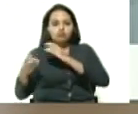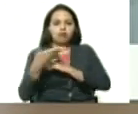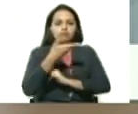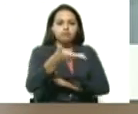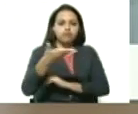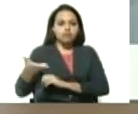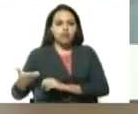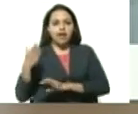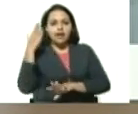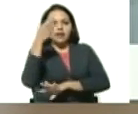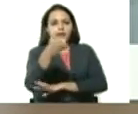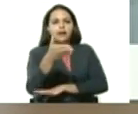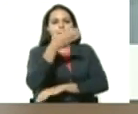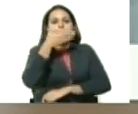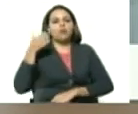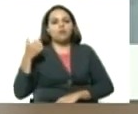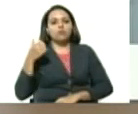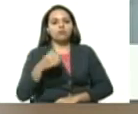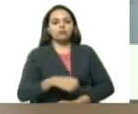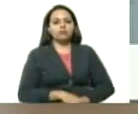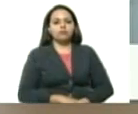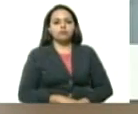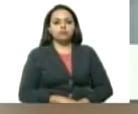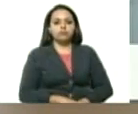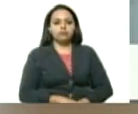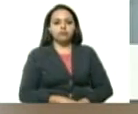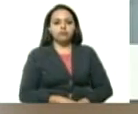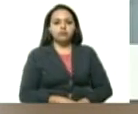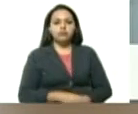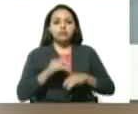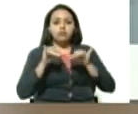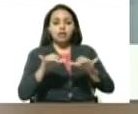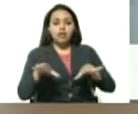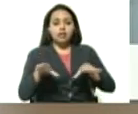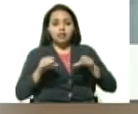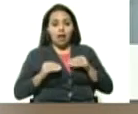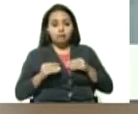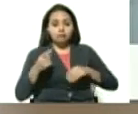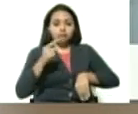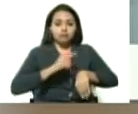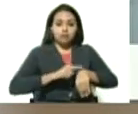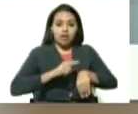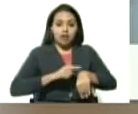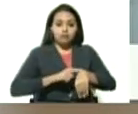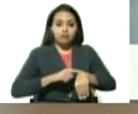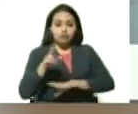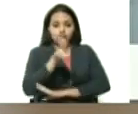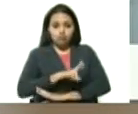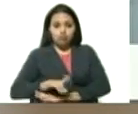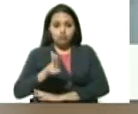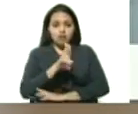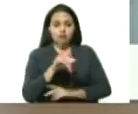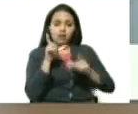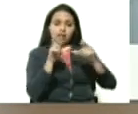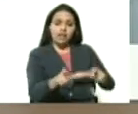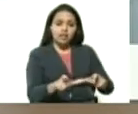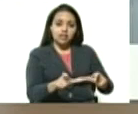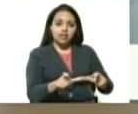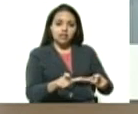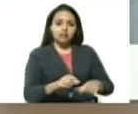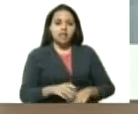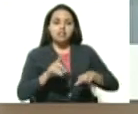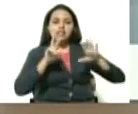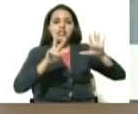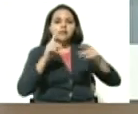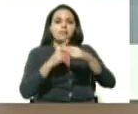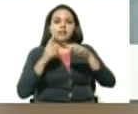e ir mejorando. Precisamente aprovechamos el tiempo de la cuarentena radical del 7 más 7 para